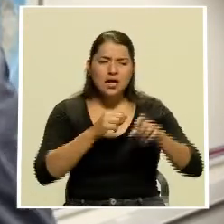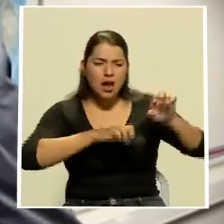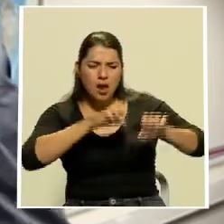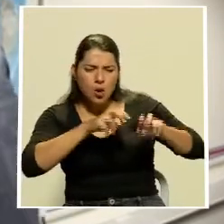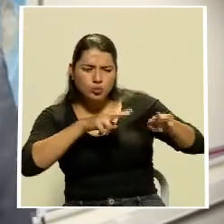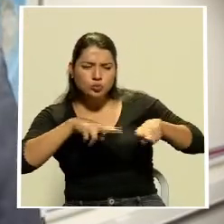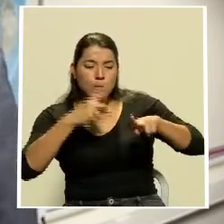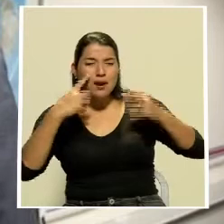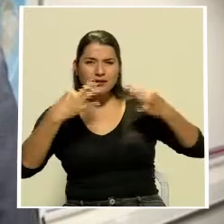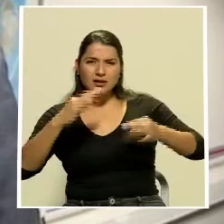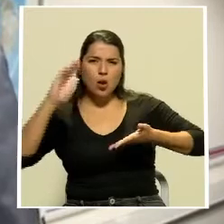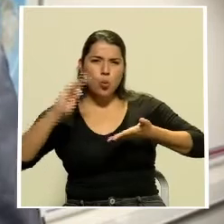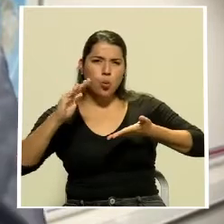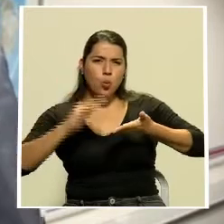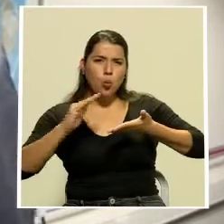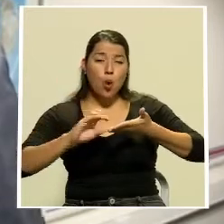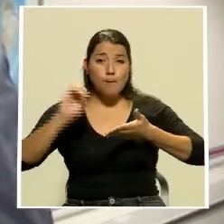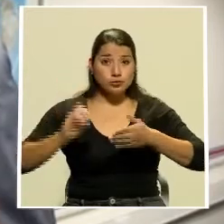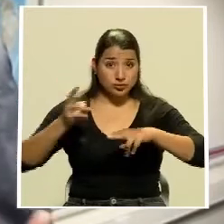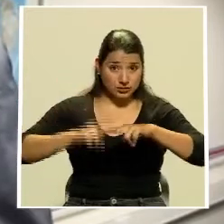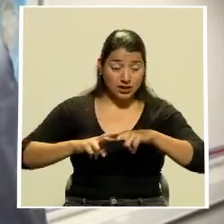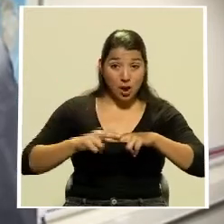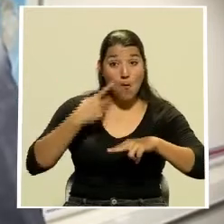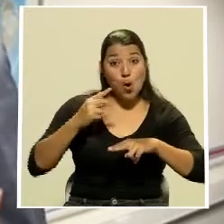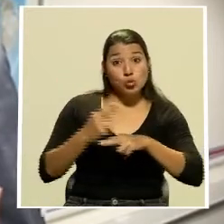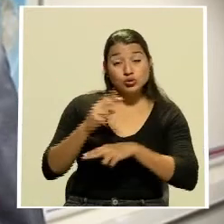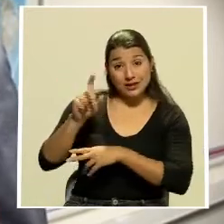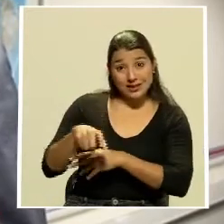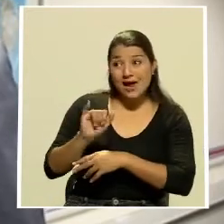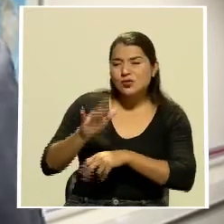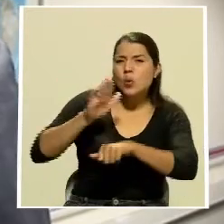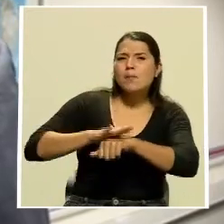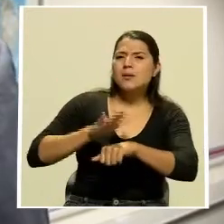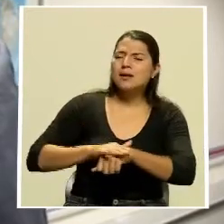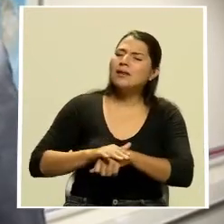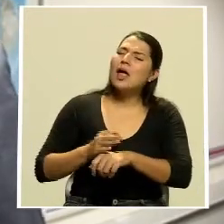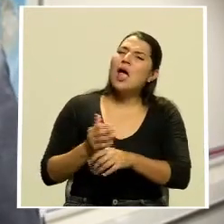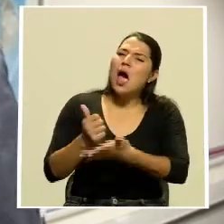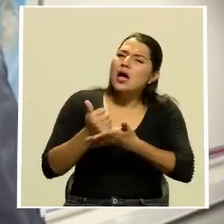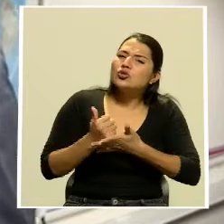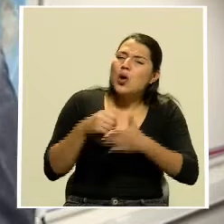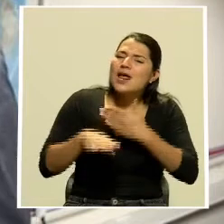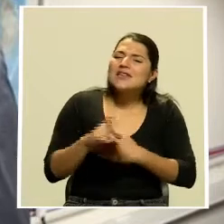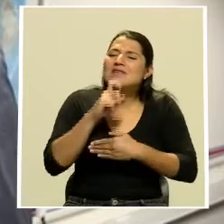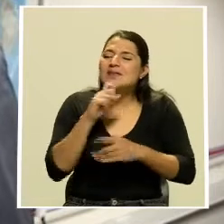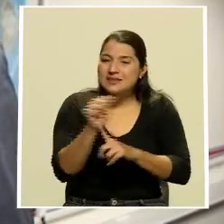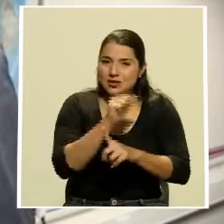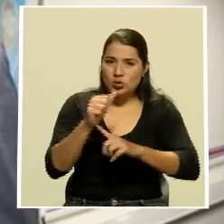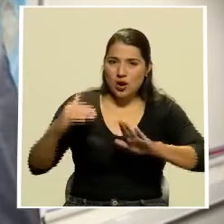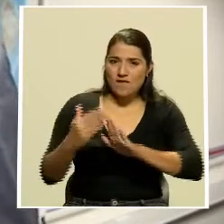bajando estas comisiones esto viene a aliviar la difícil situación de los costarricenses en parte